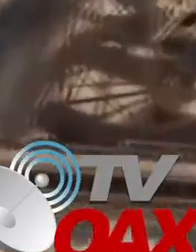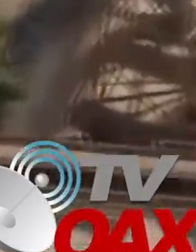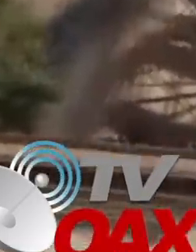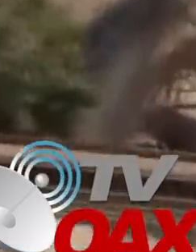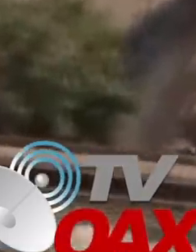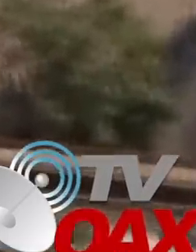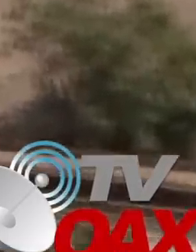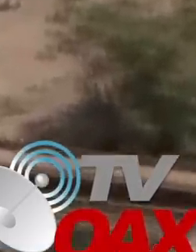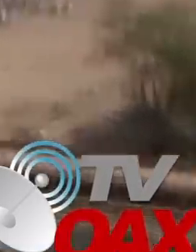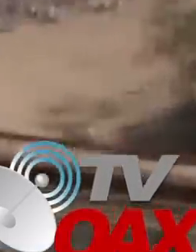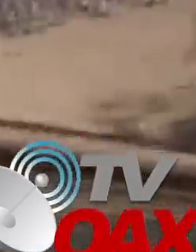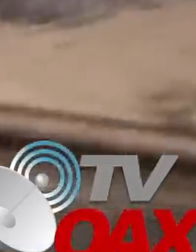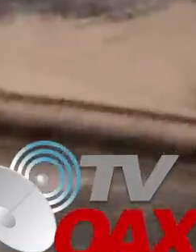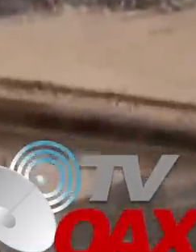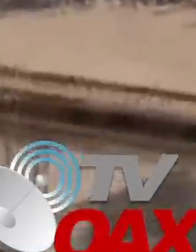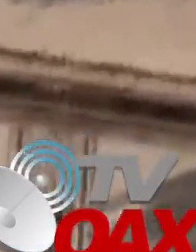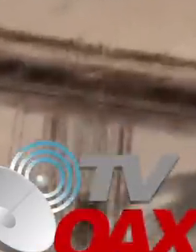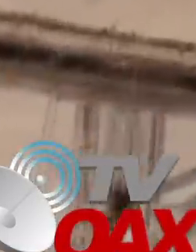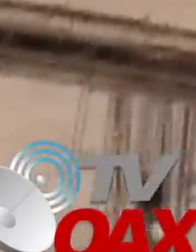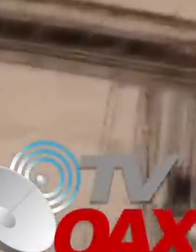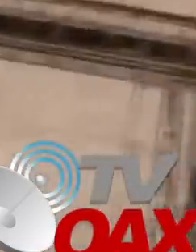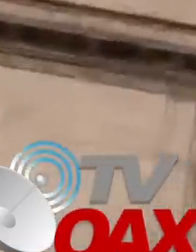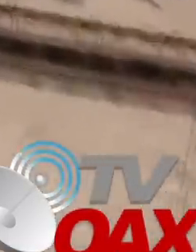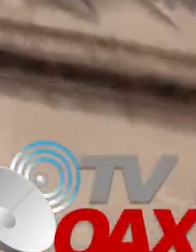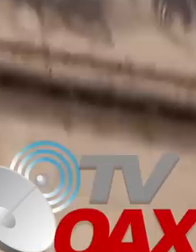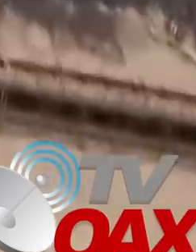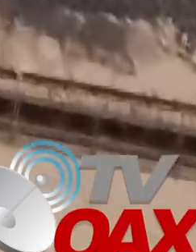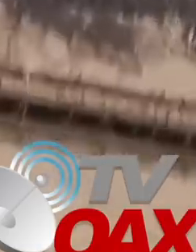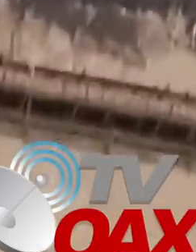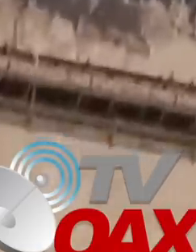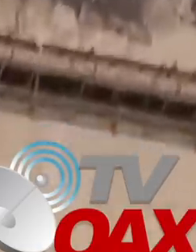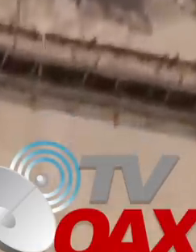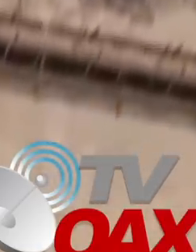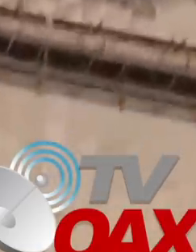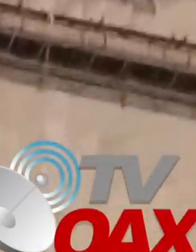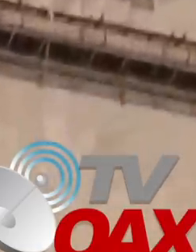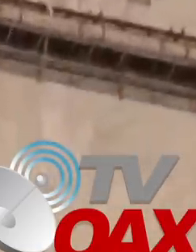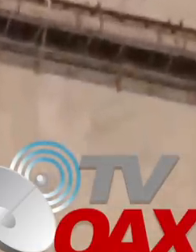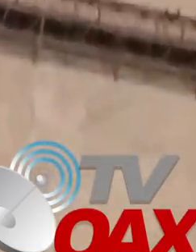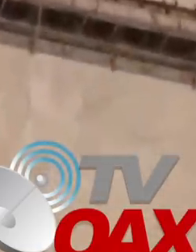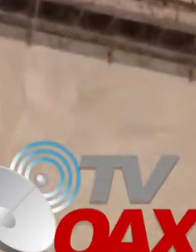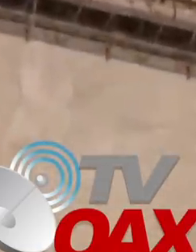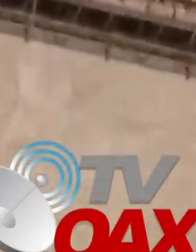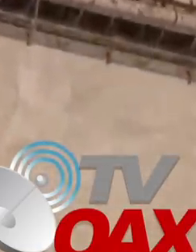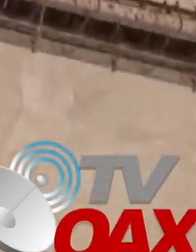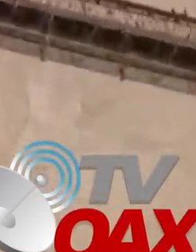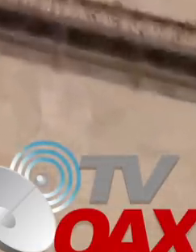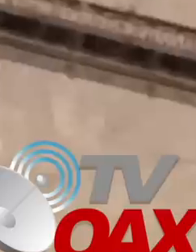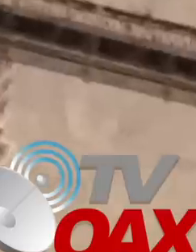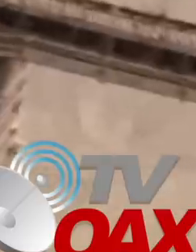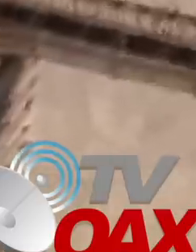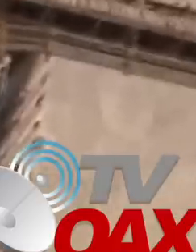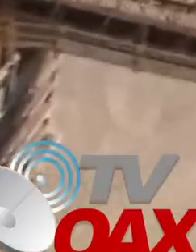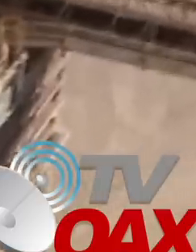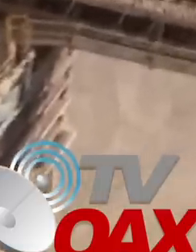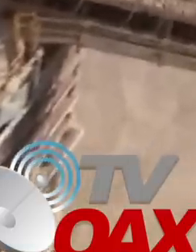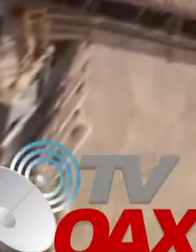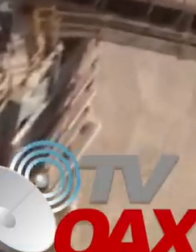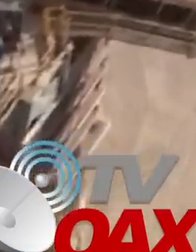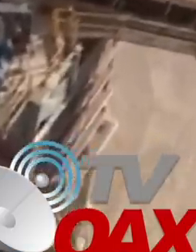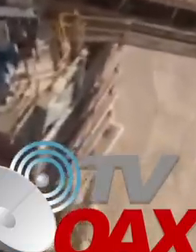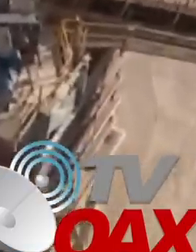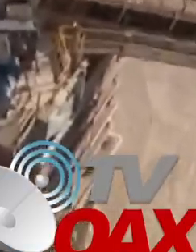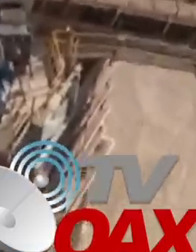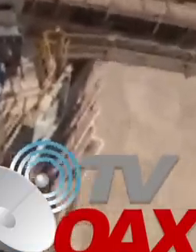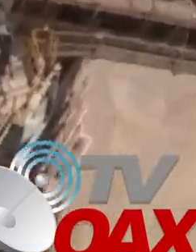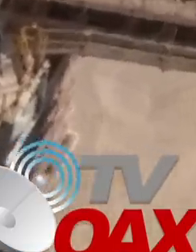hizo la Secretaría de Hacienda y no